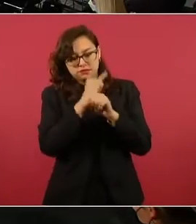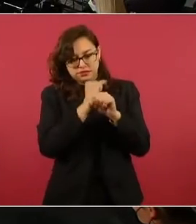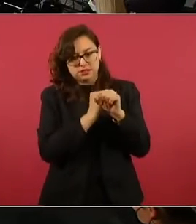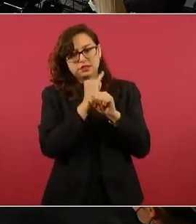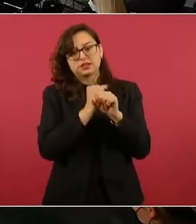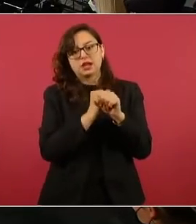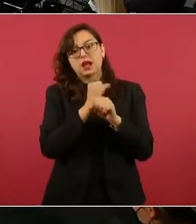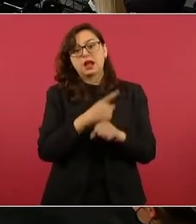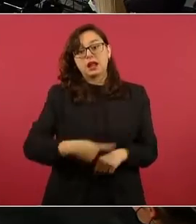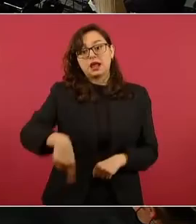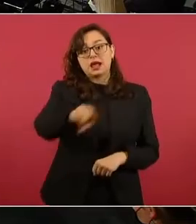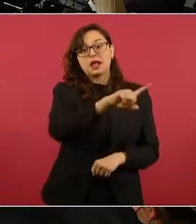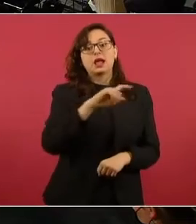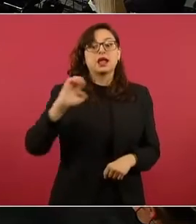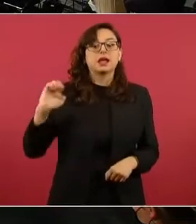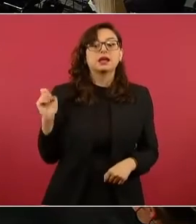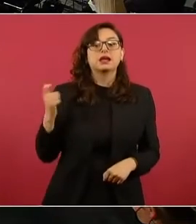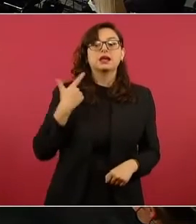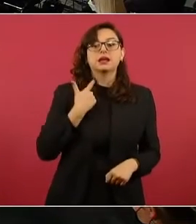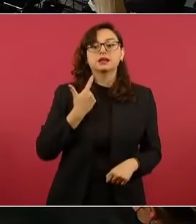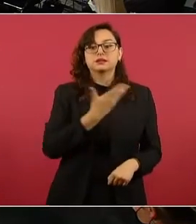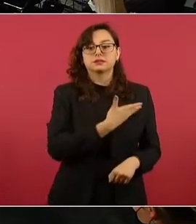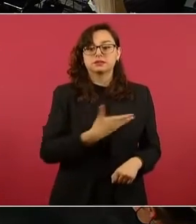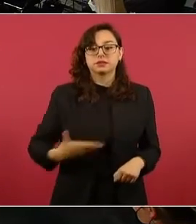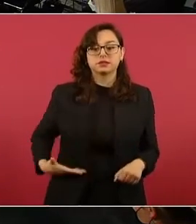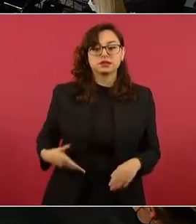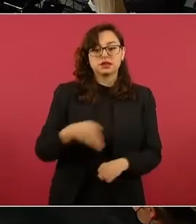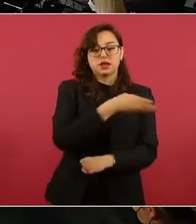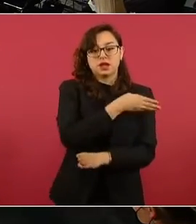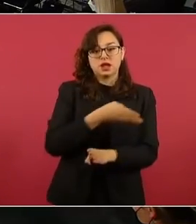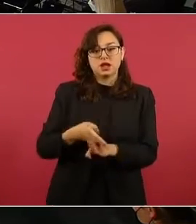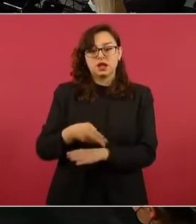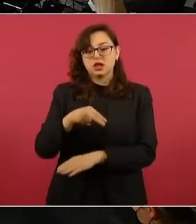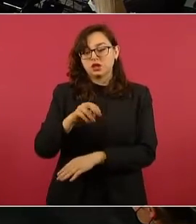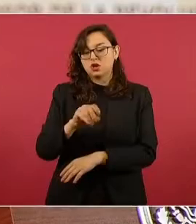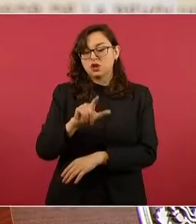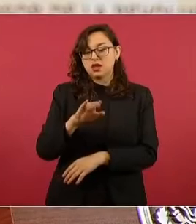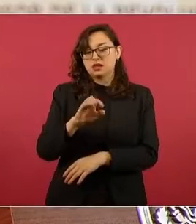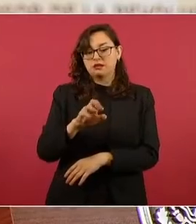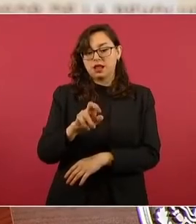neoliberal los que se llamen a cuentas.